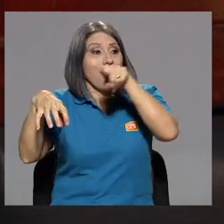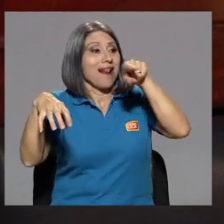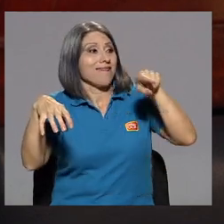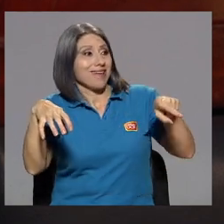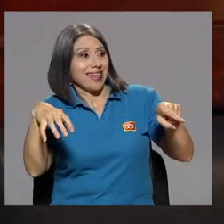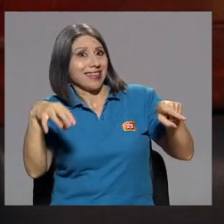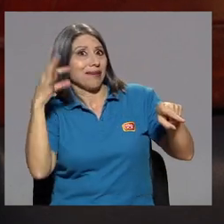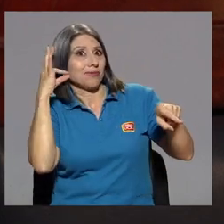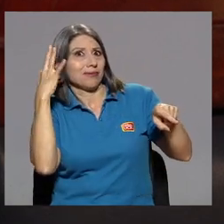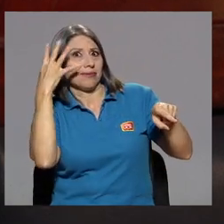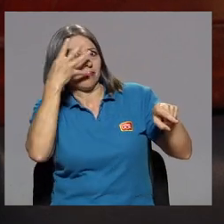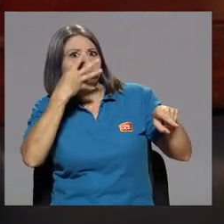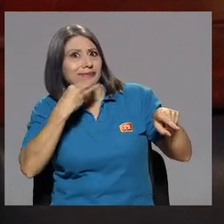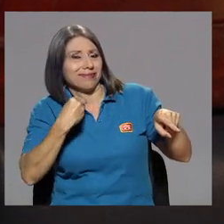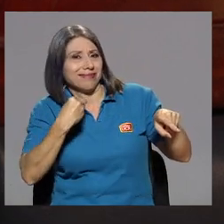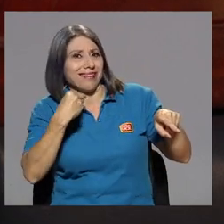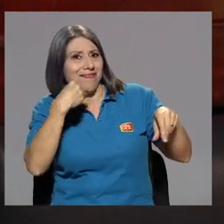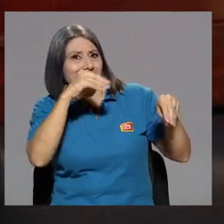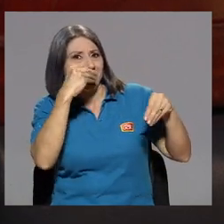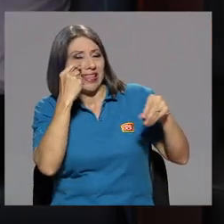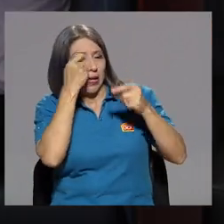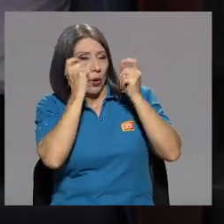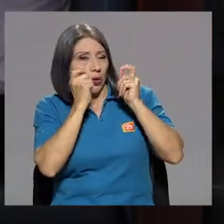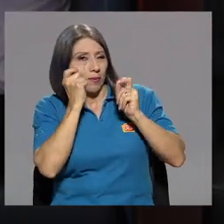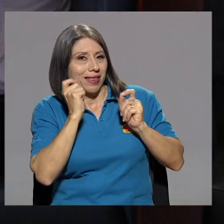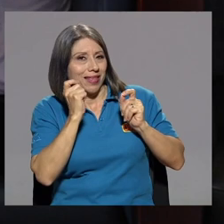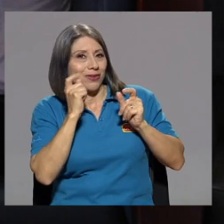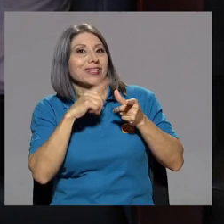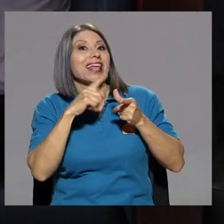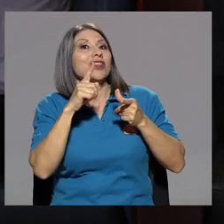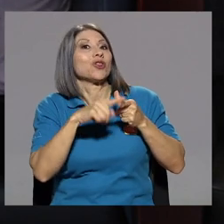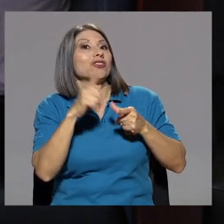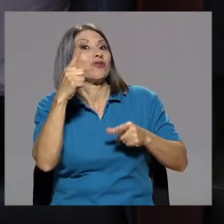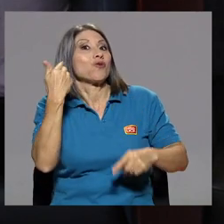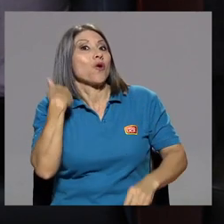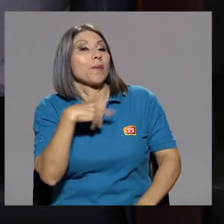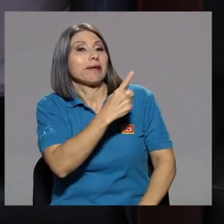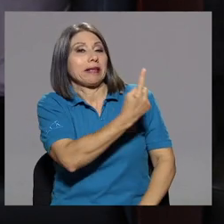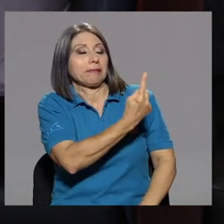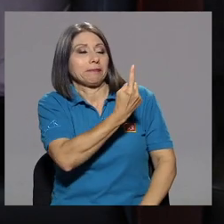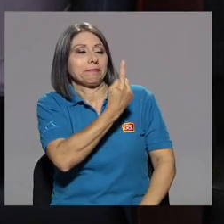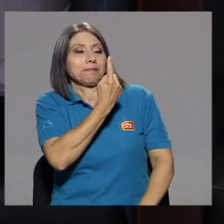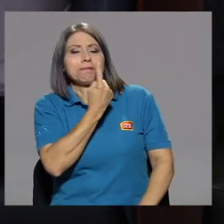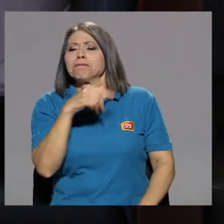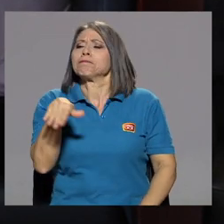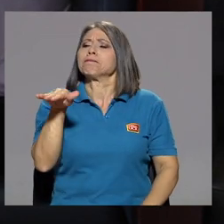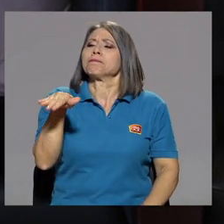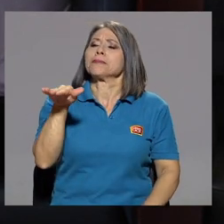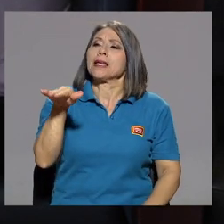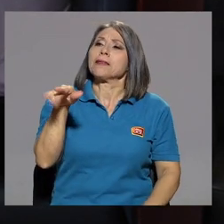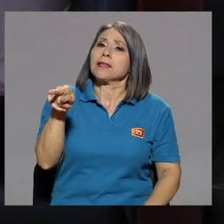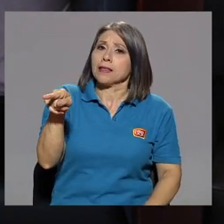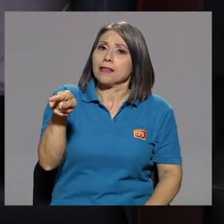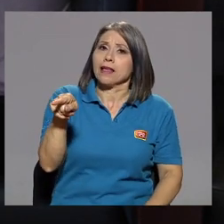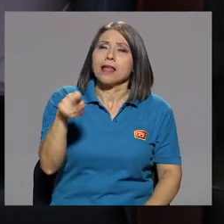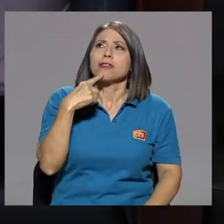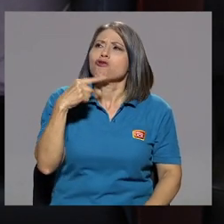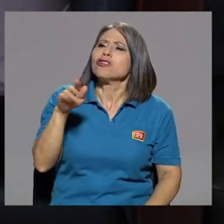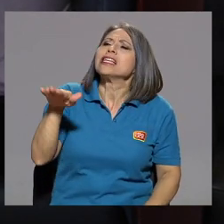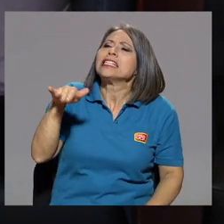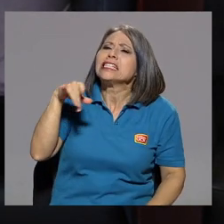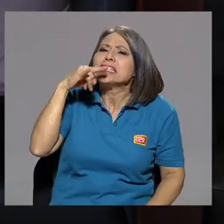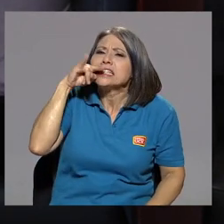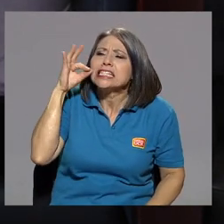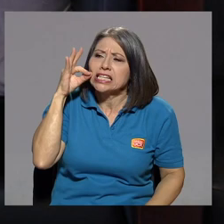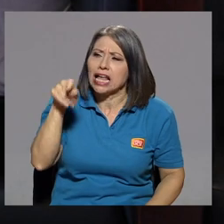todas las de cosméticos. Entonces se dejó venir así un señor y me dice, Sandrita, no, chiquita,